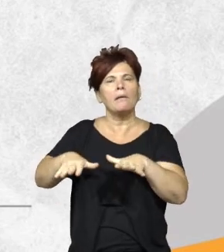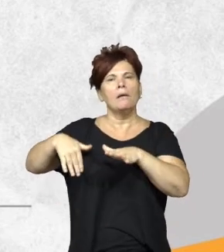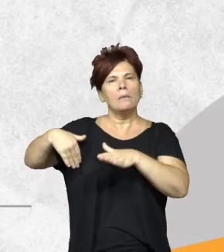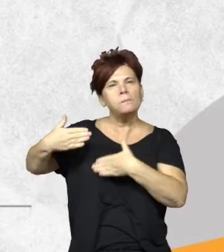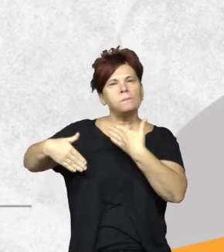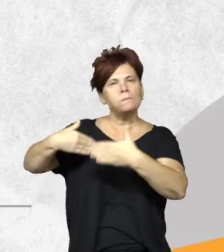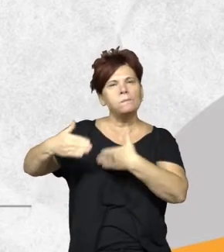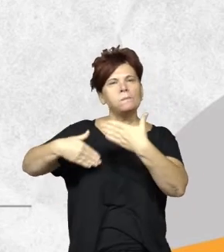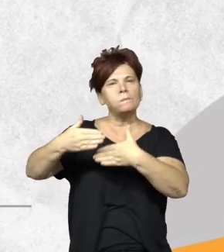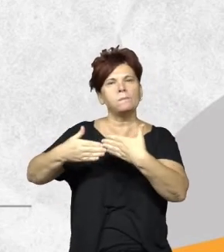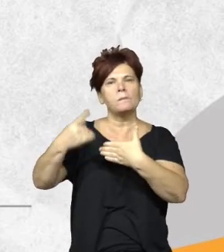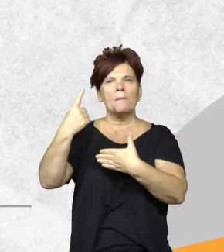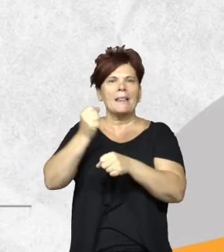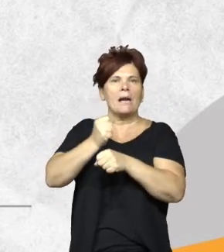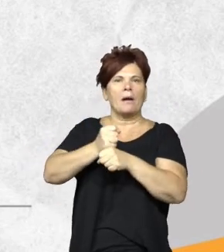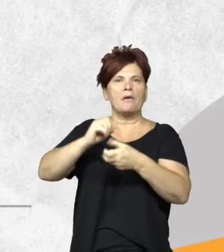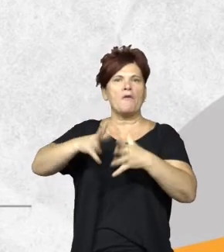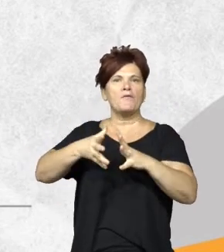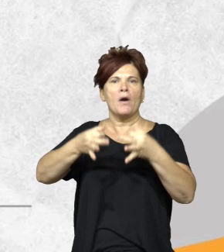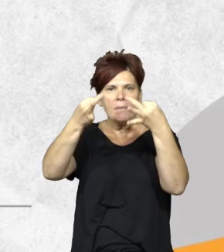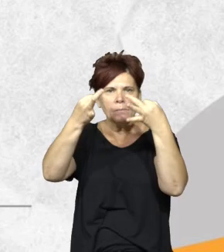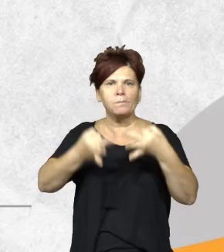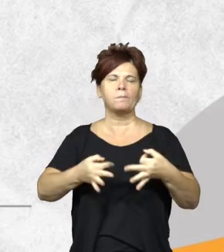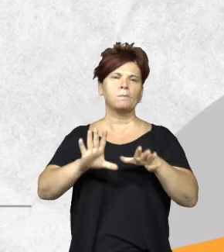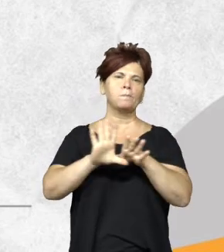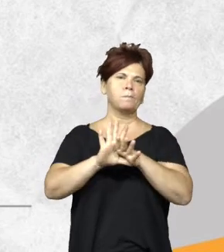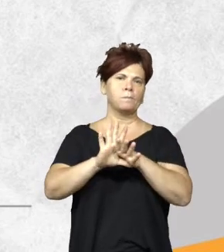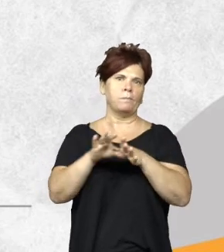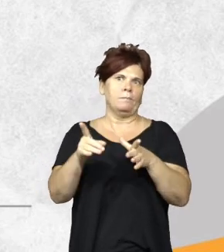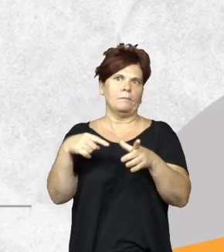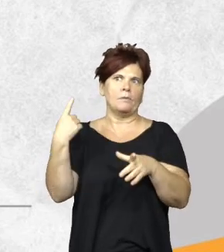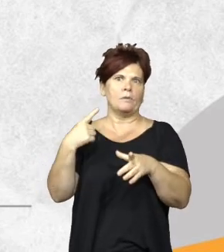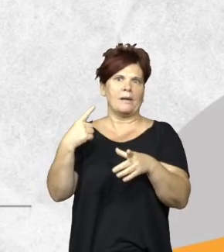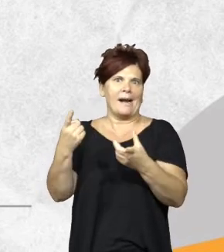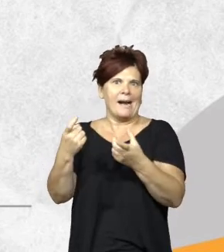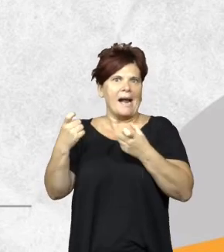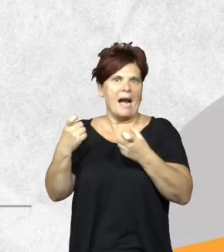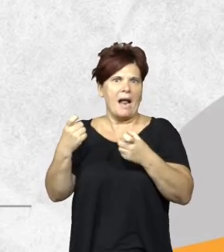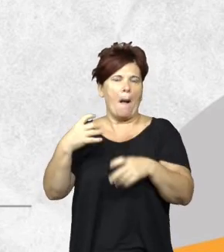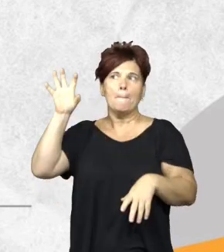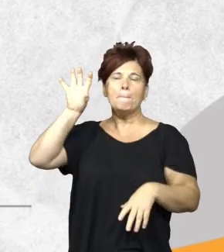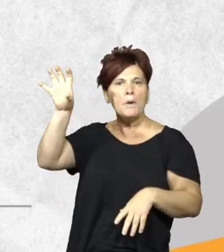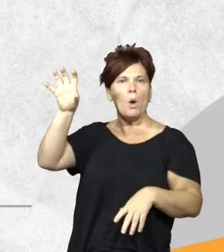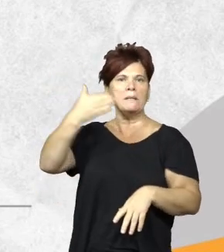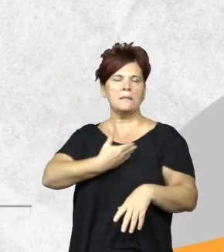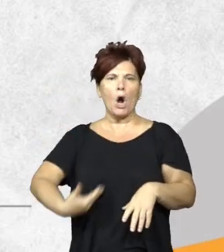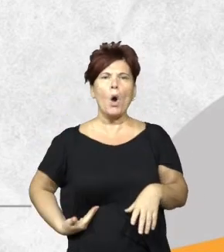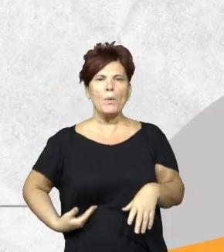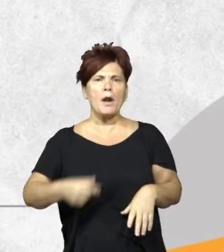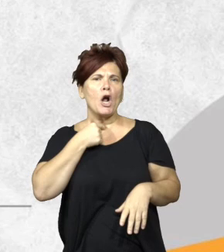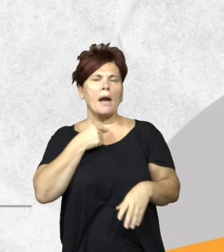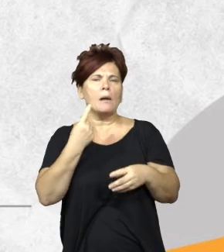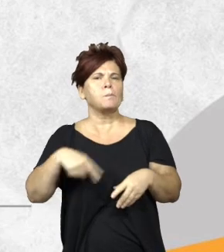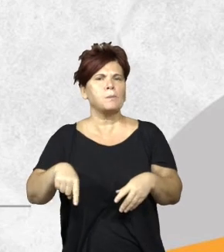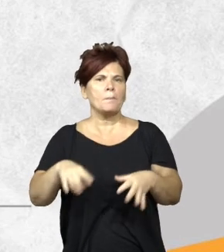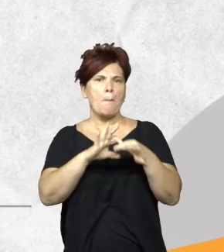poder encarar de una manera eficaz y eficiente que es lo que se pretendía desde la provincia desde el gobierno lo que es la